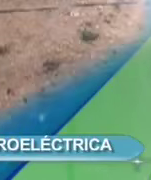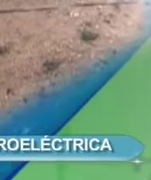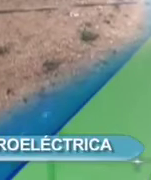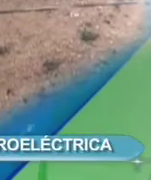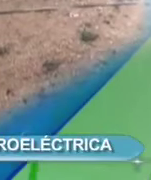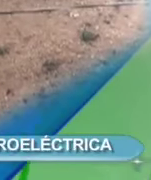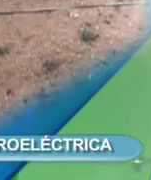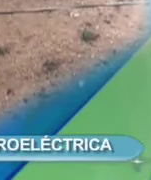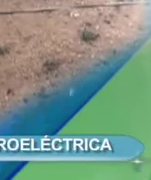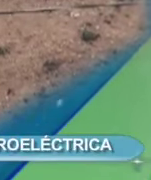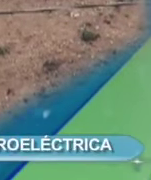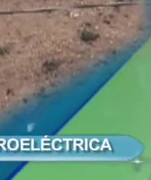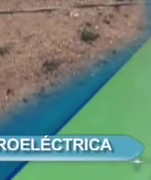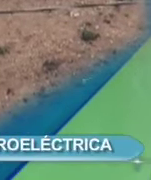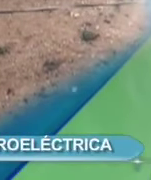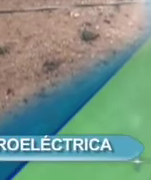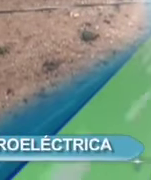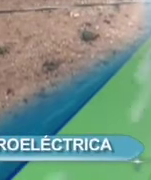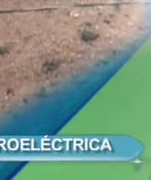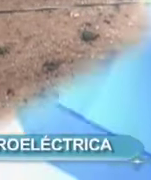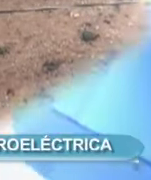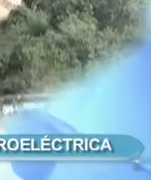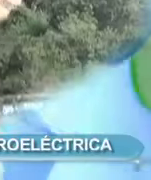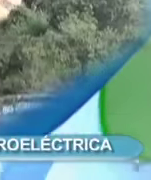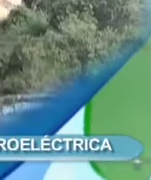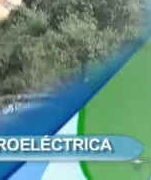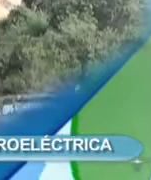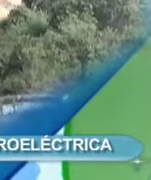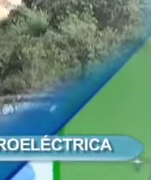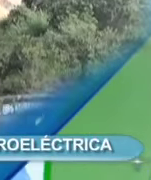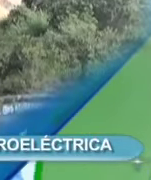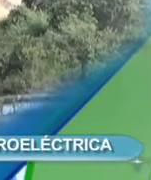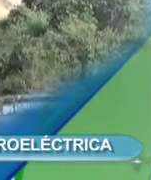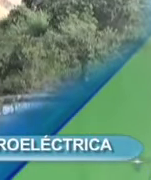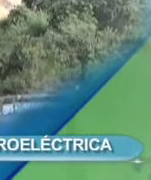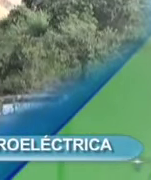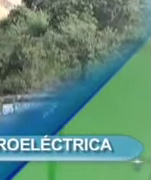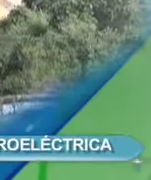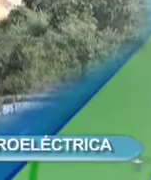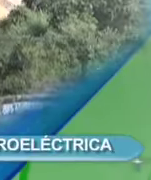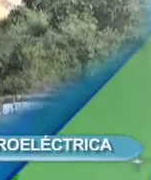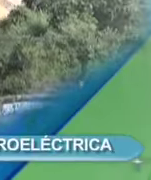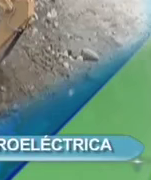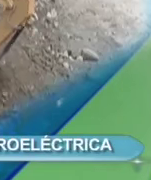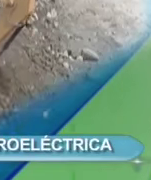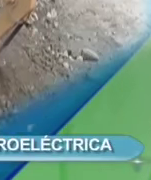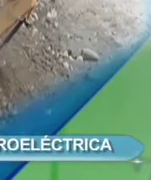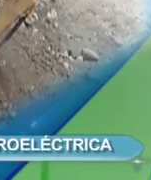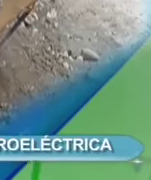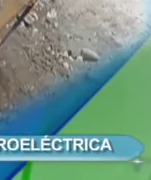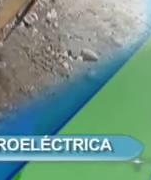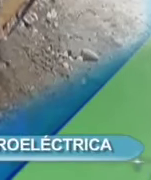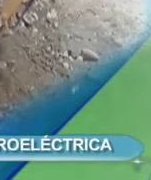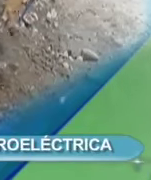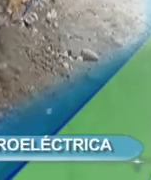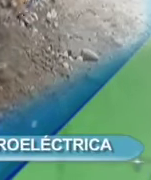Cuerpos de socorro hallan cadáver en hidroeléctrica de la zona 6, donde hace cuatro días ocurrió un deslizamiento de tierra.